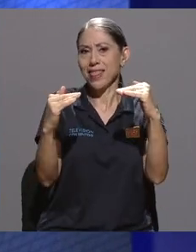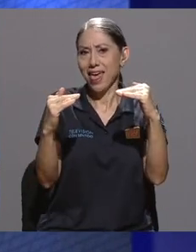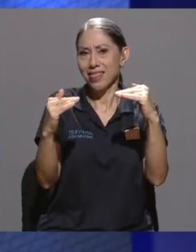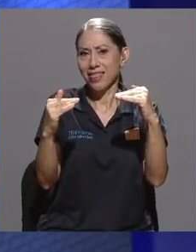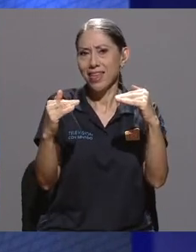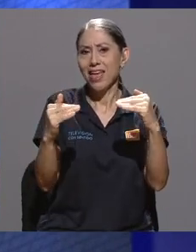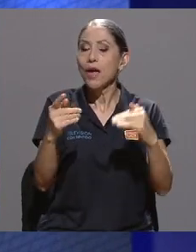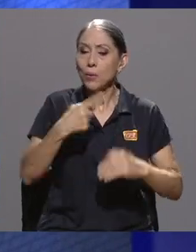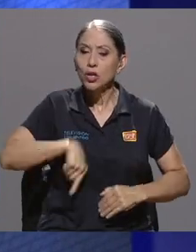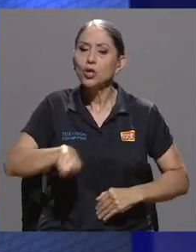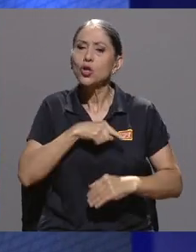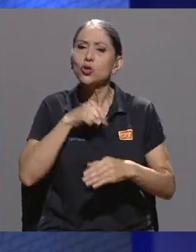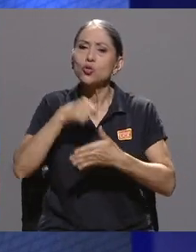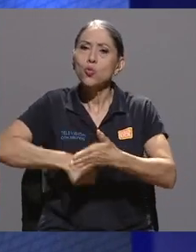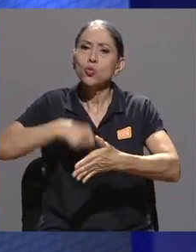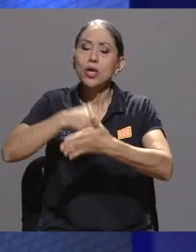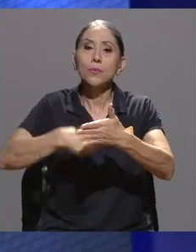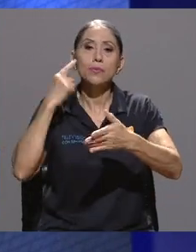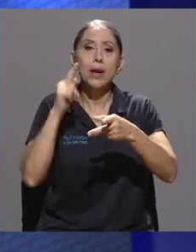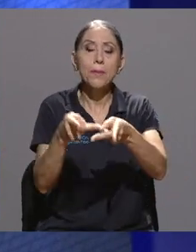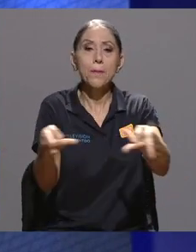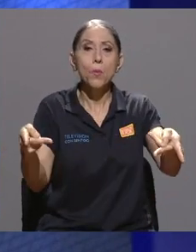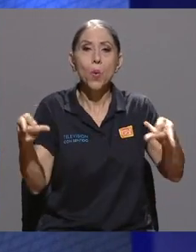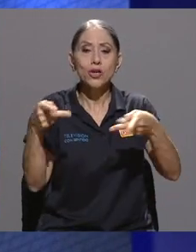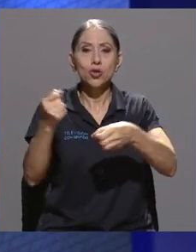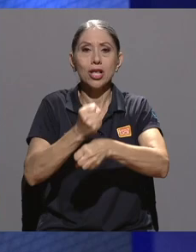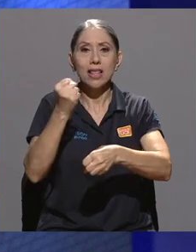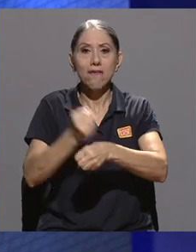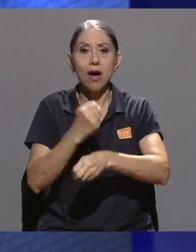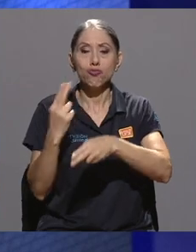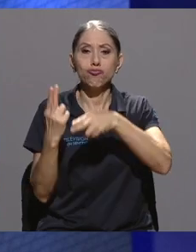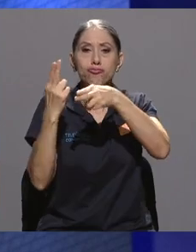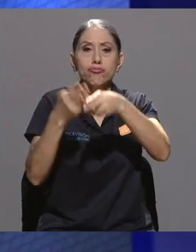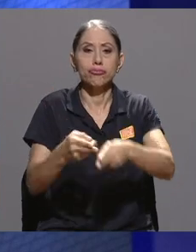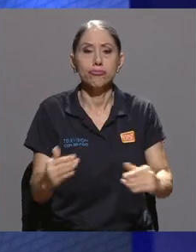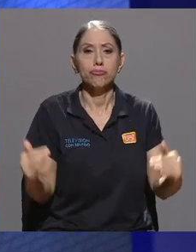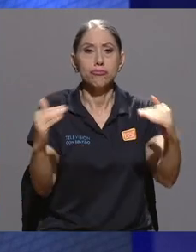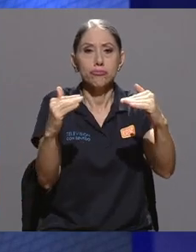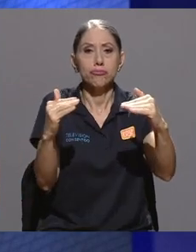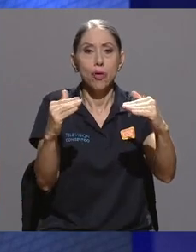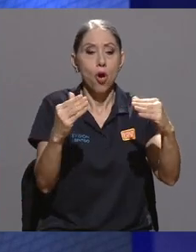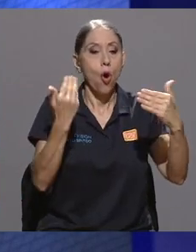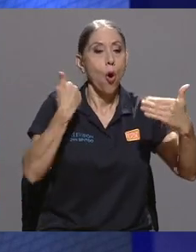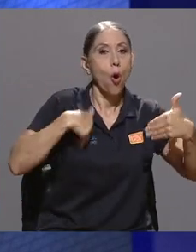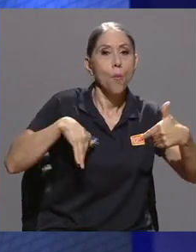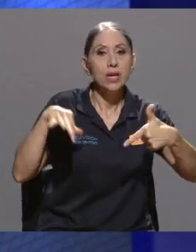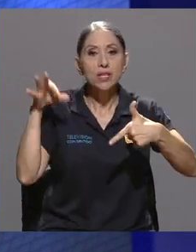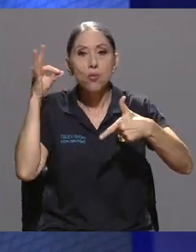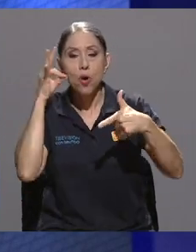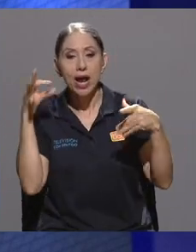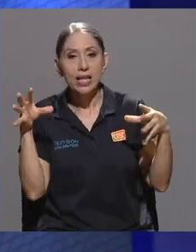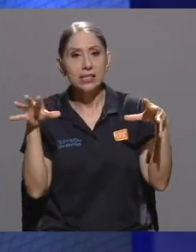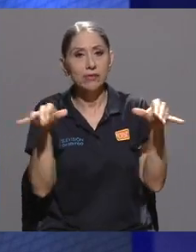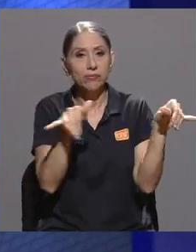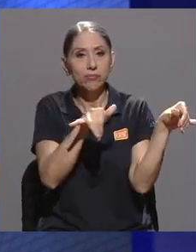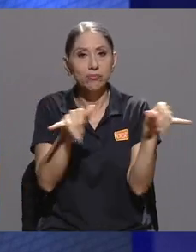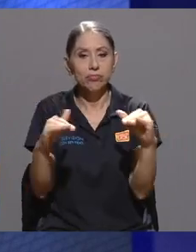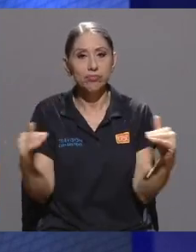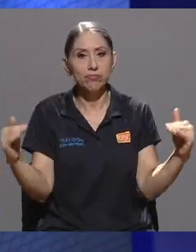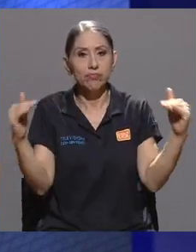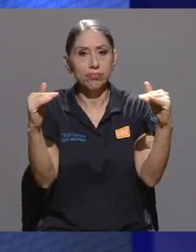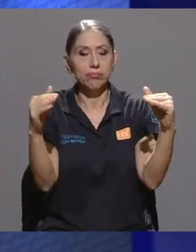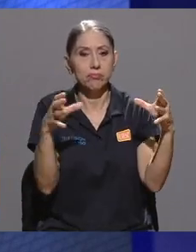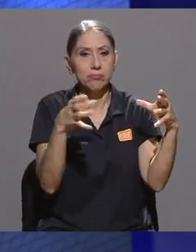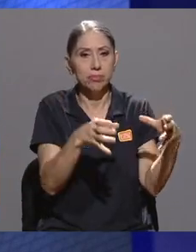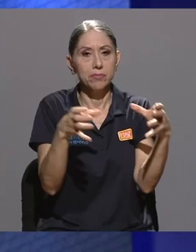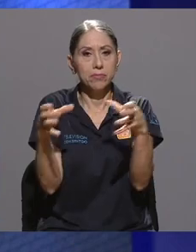tantos por los puestos de trabajo, ¿verdad?, principalmente, de que sea equitativo la misma cantidad de hombres y mujeres. Hay ciertas áreas que